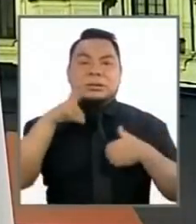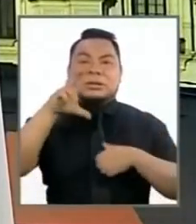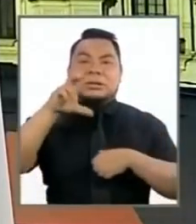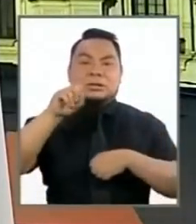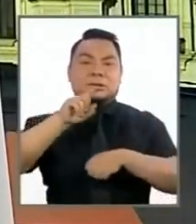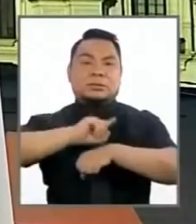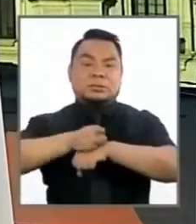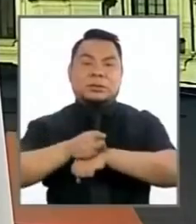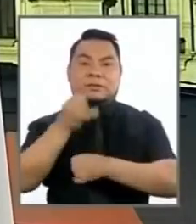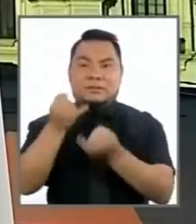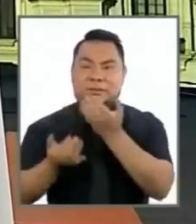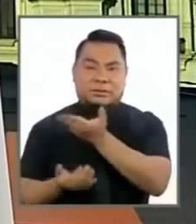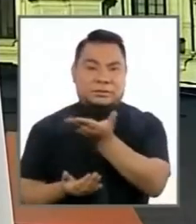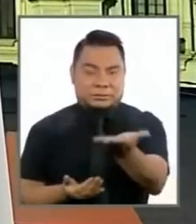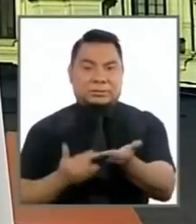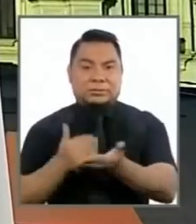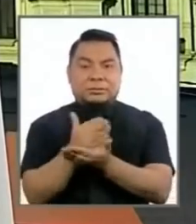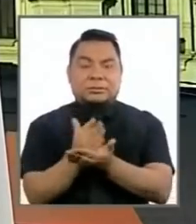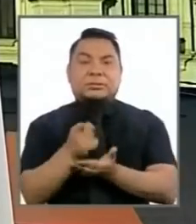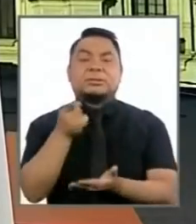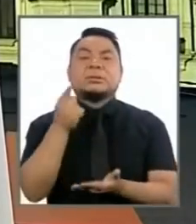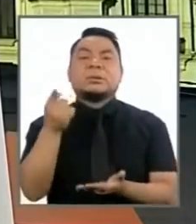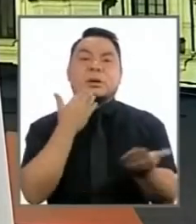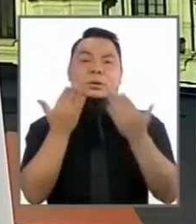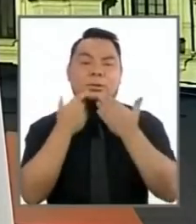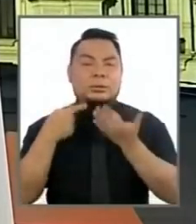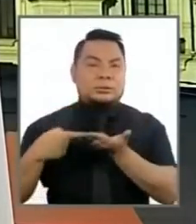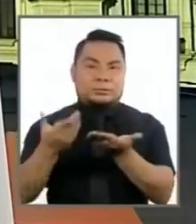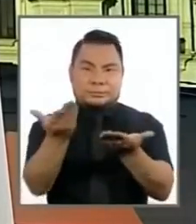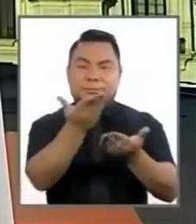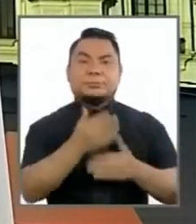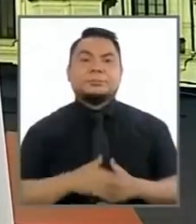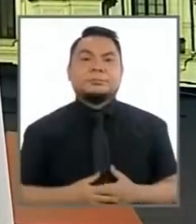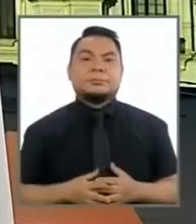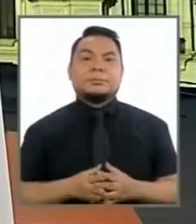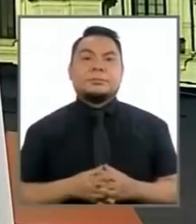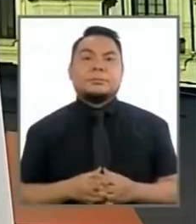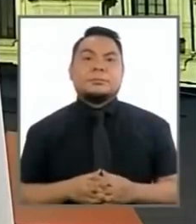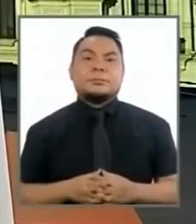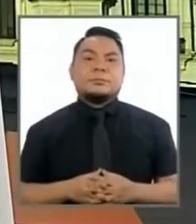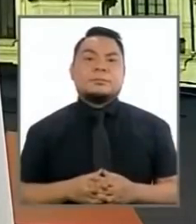los 30 segundos finales de esta parte de la jornada electoral adelante